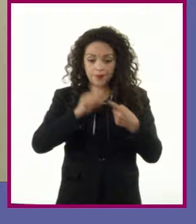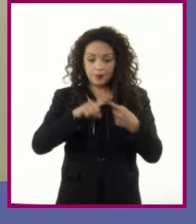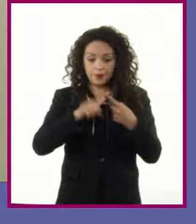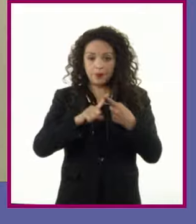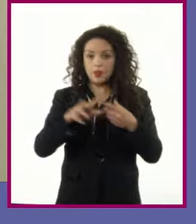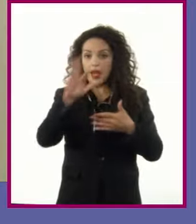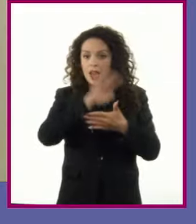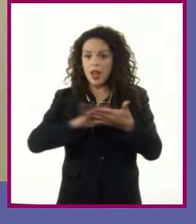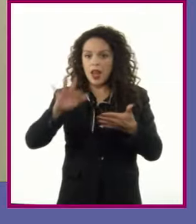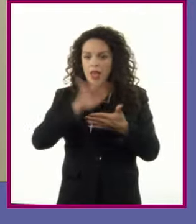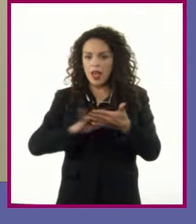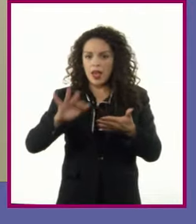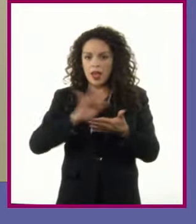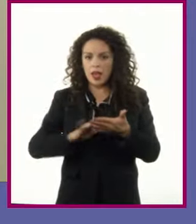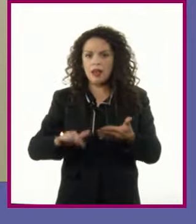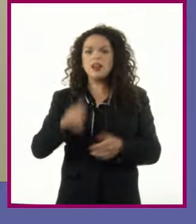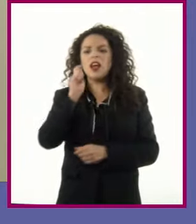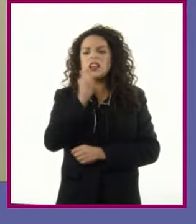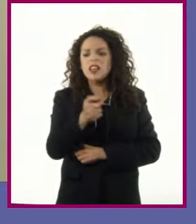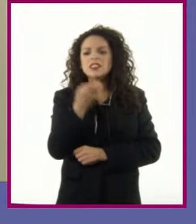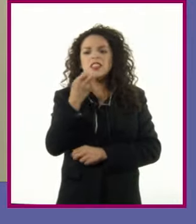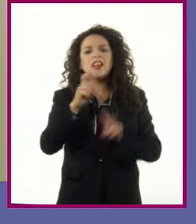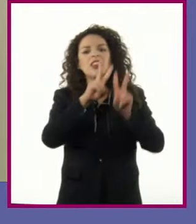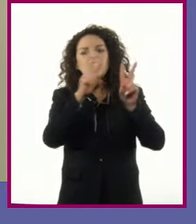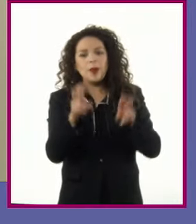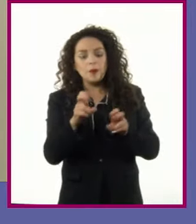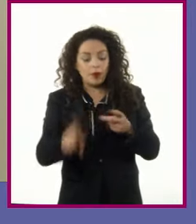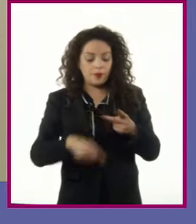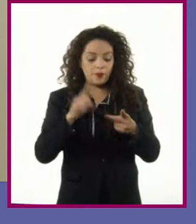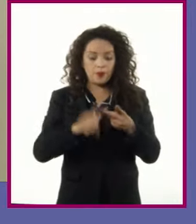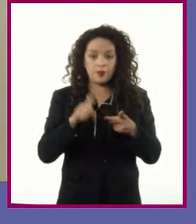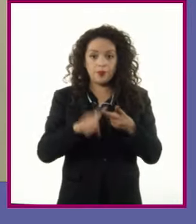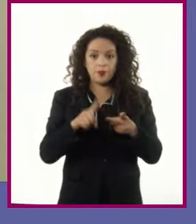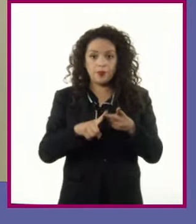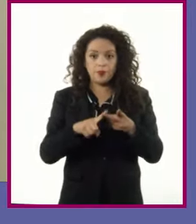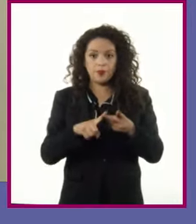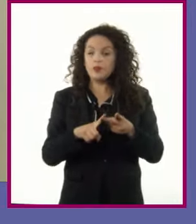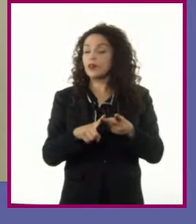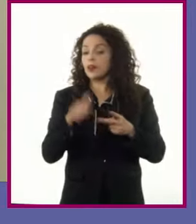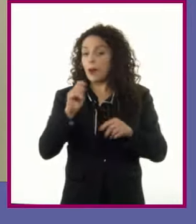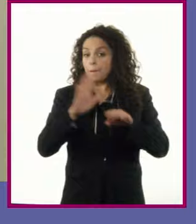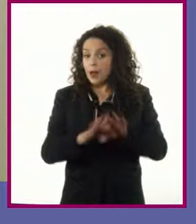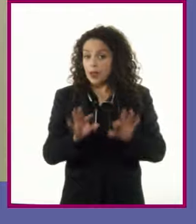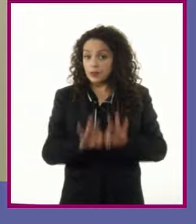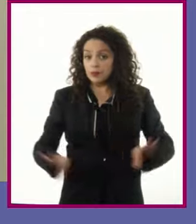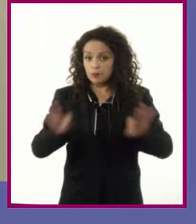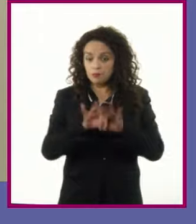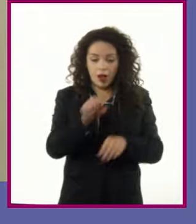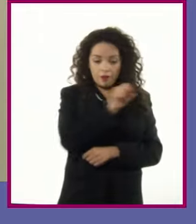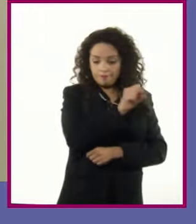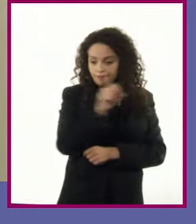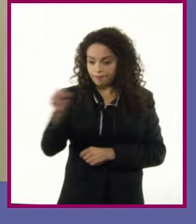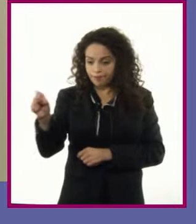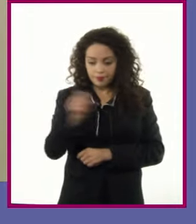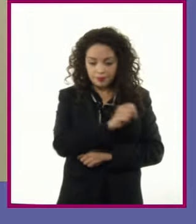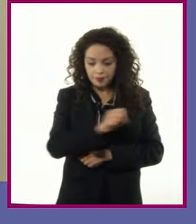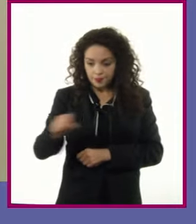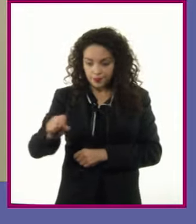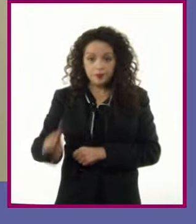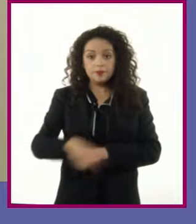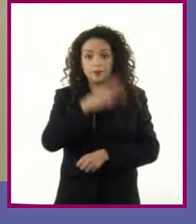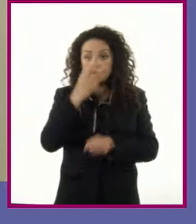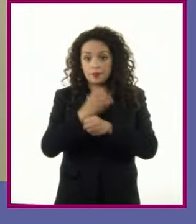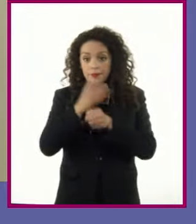el tema para saber de qué va a tratar Número 2 Subrayar las partes más importantes Número 3